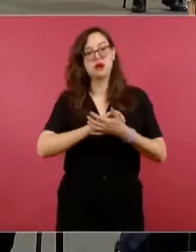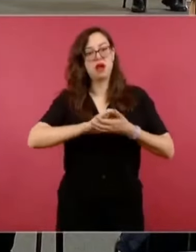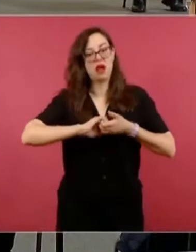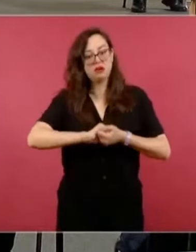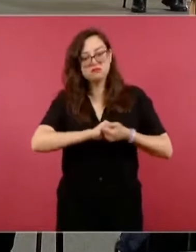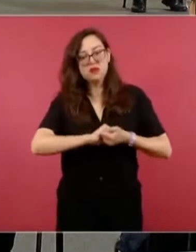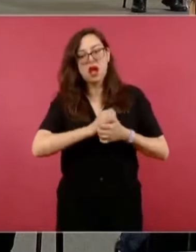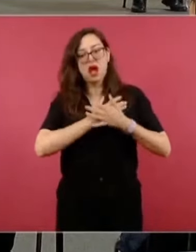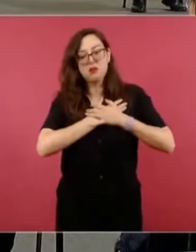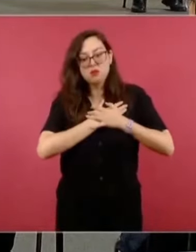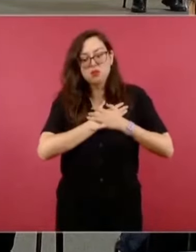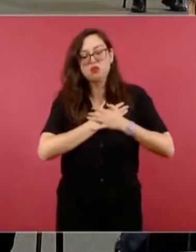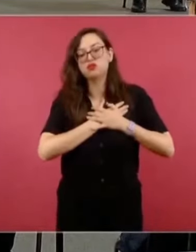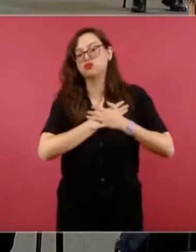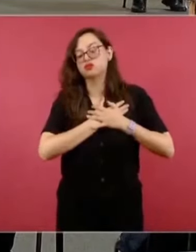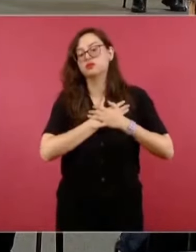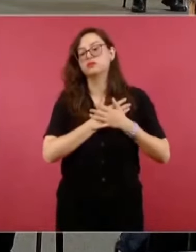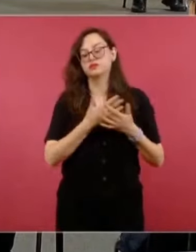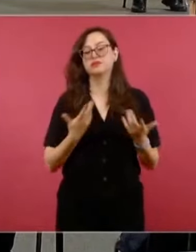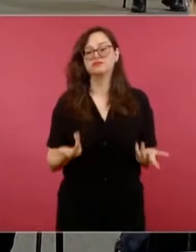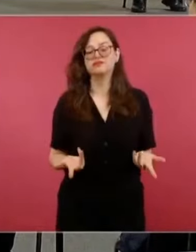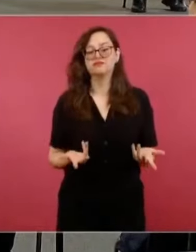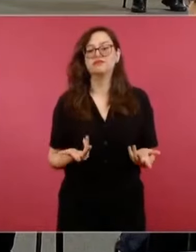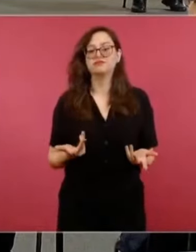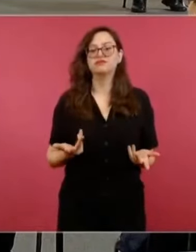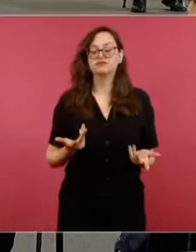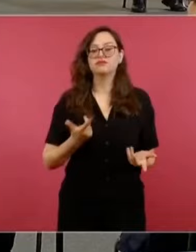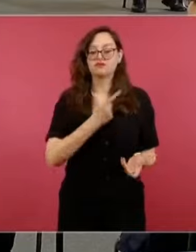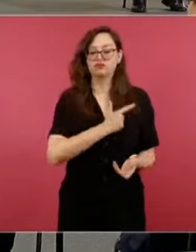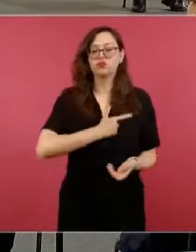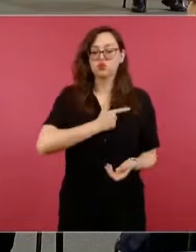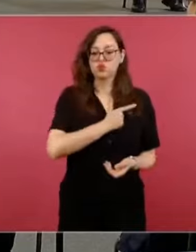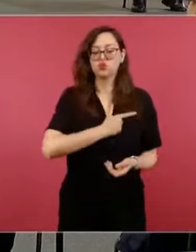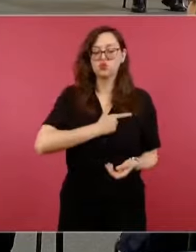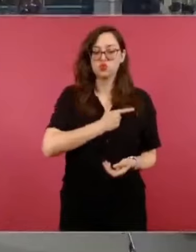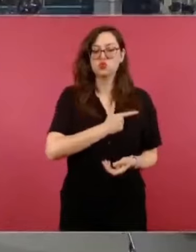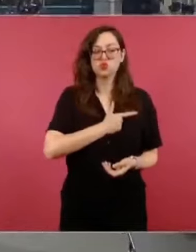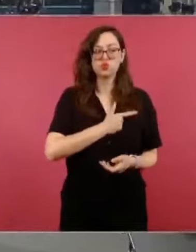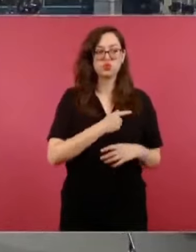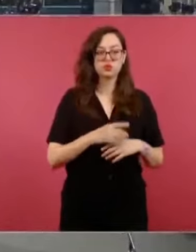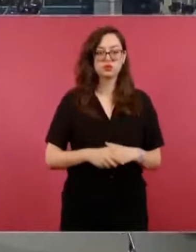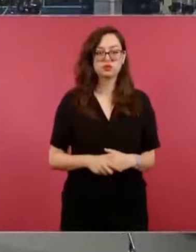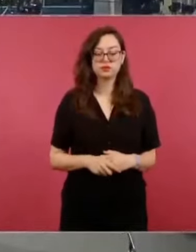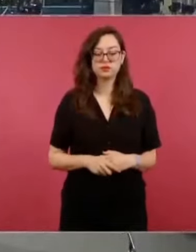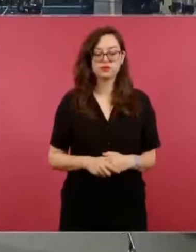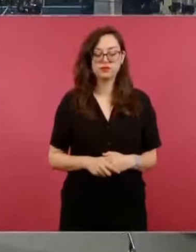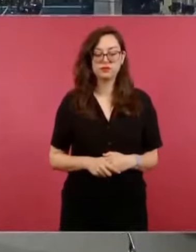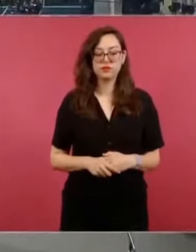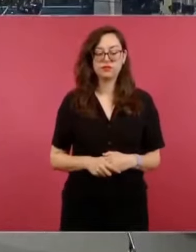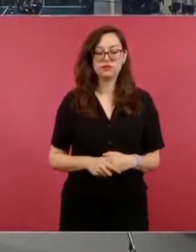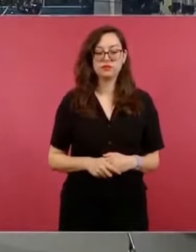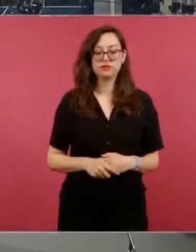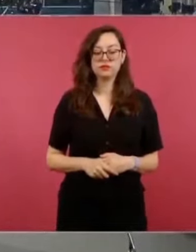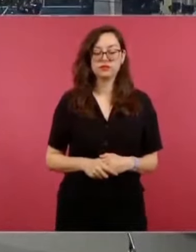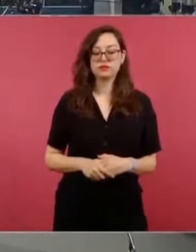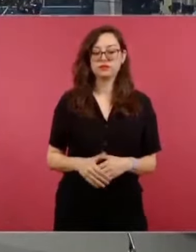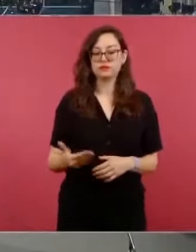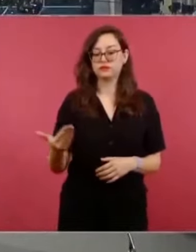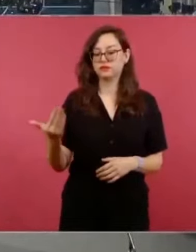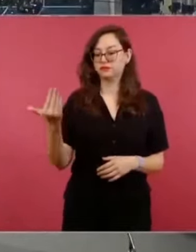Y me da muchísimo gusto, están muy felices. Ahora fui a una gira